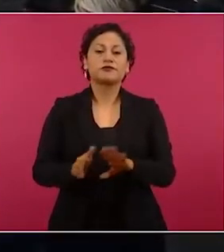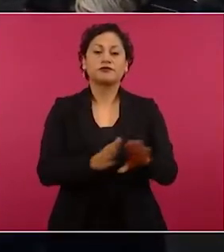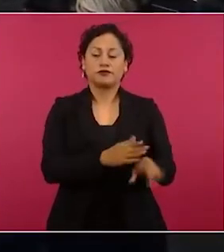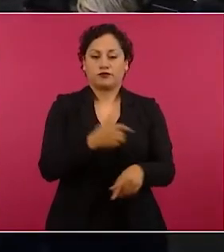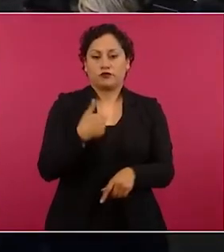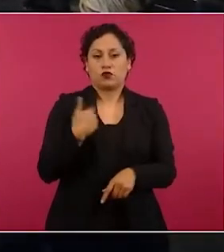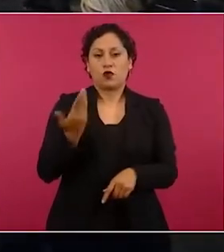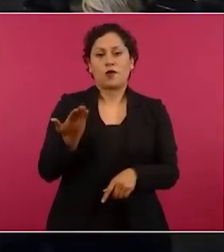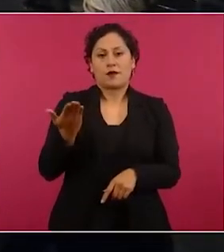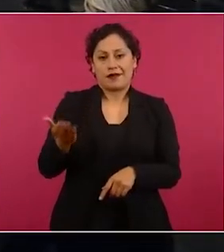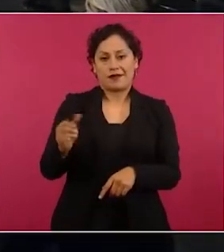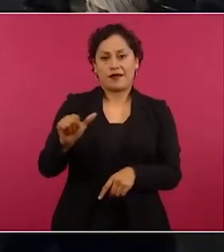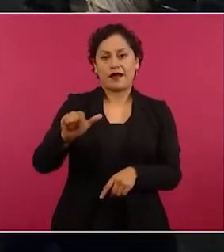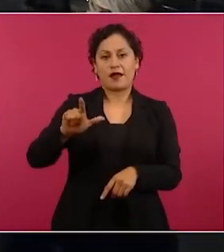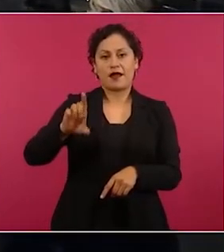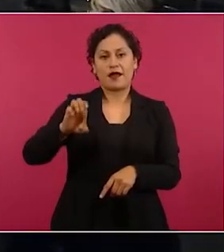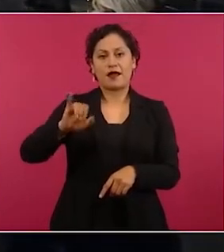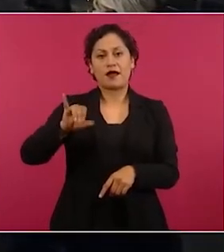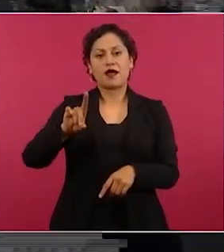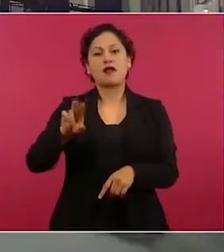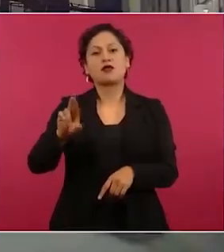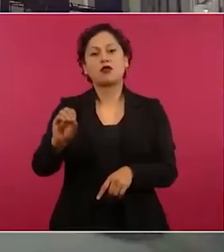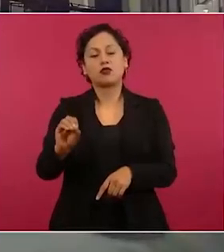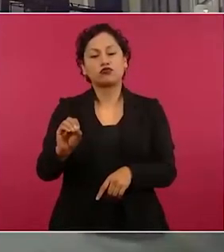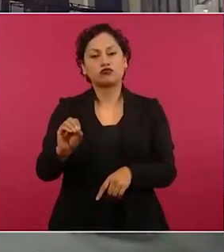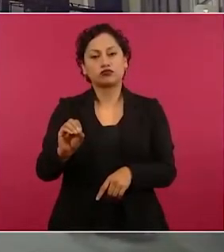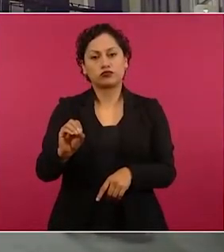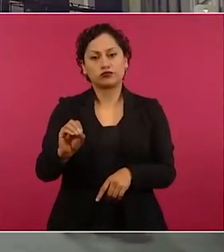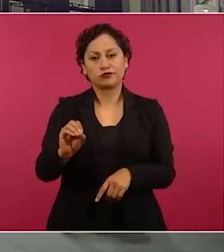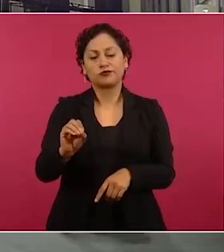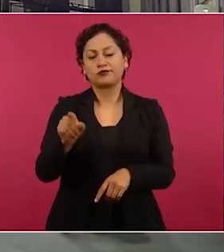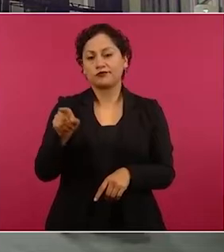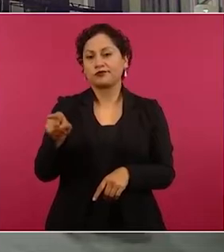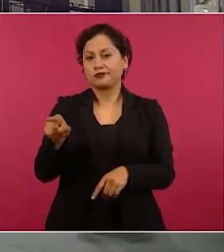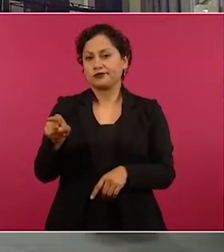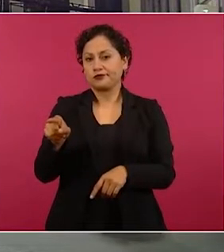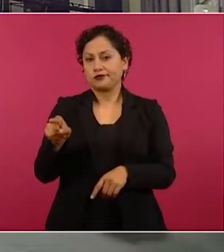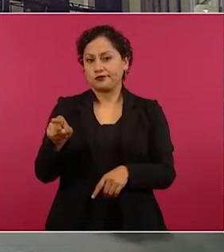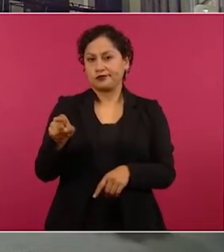Alejandro que haga